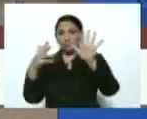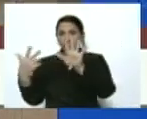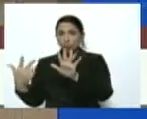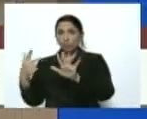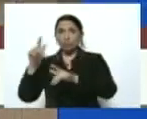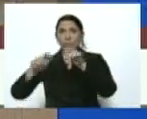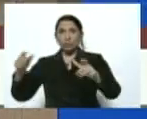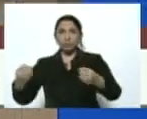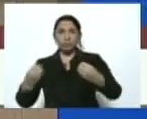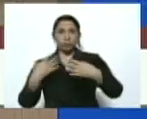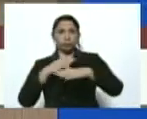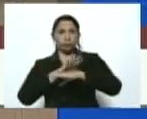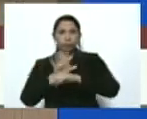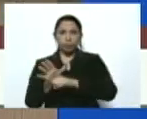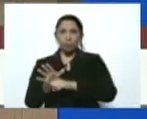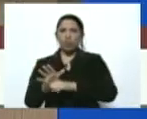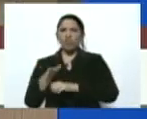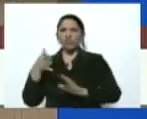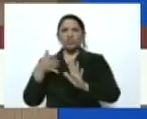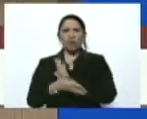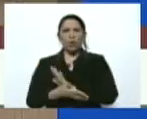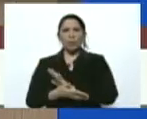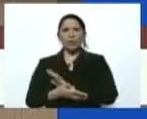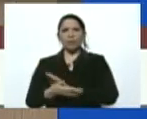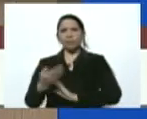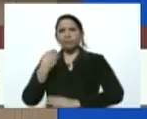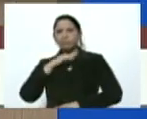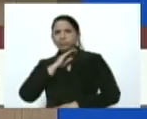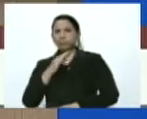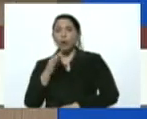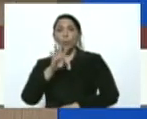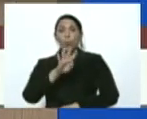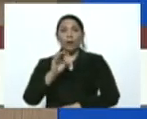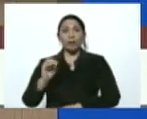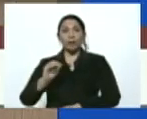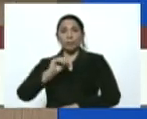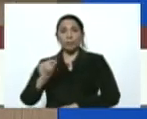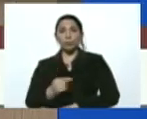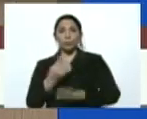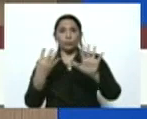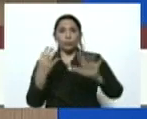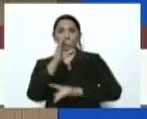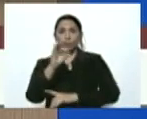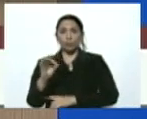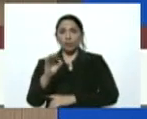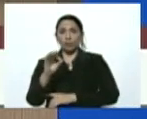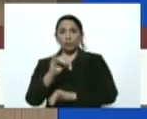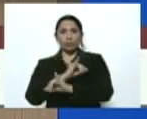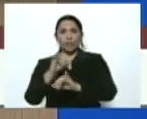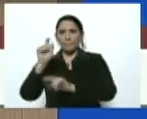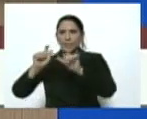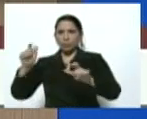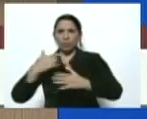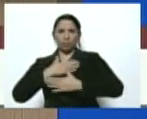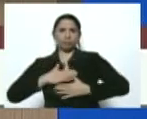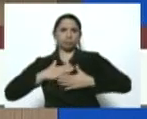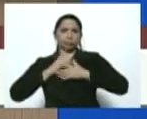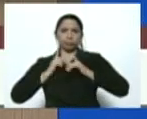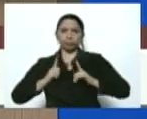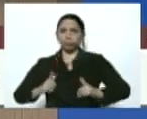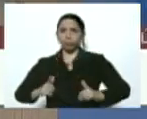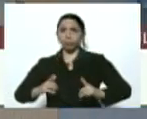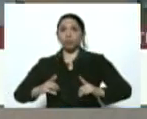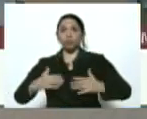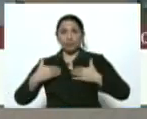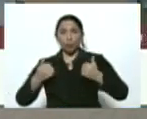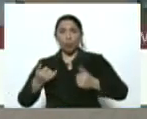sobre la condición de estos casos, el 40.9% son casos ya recuperados de tal